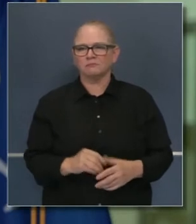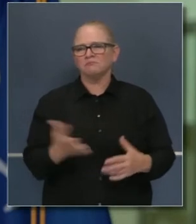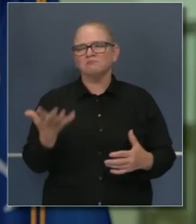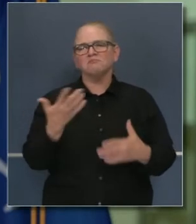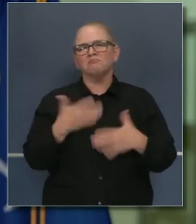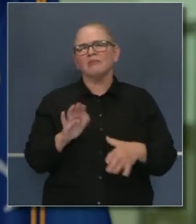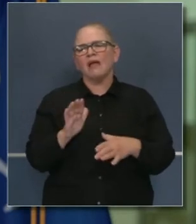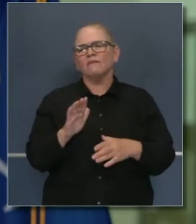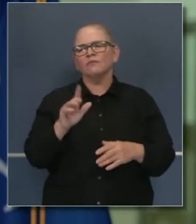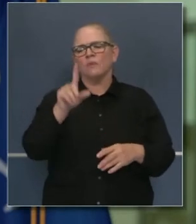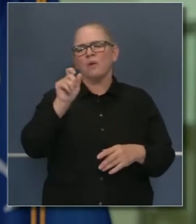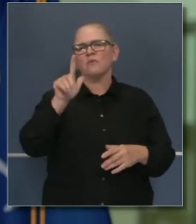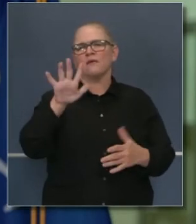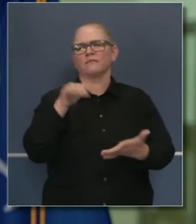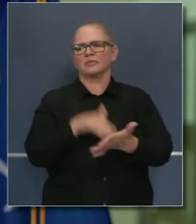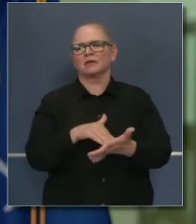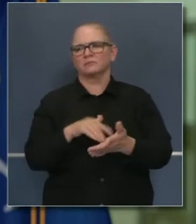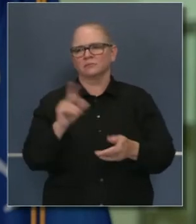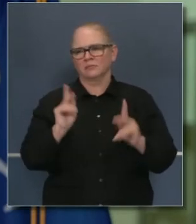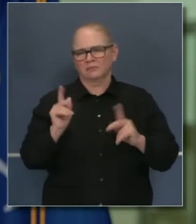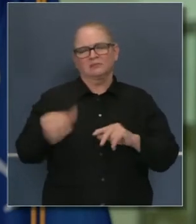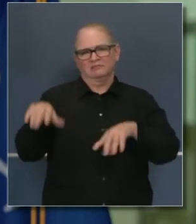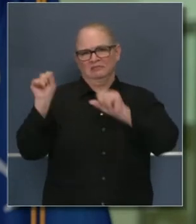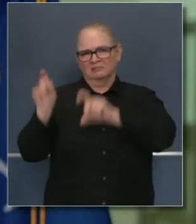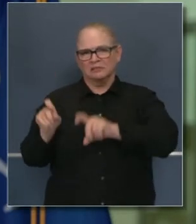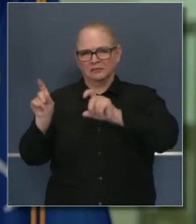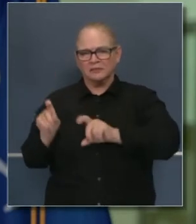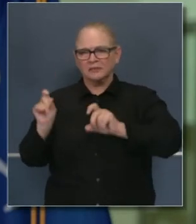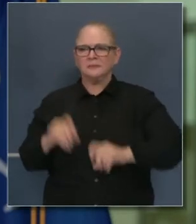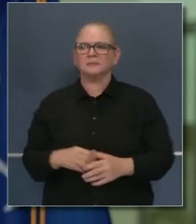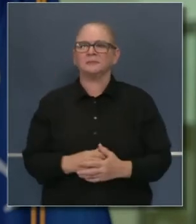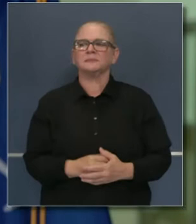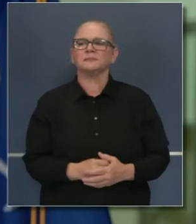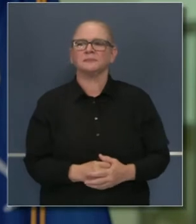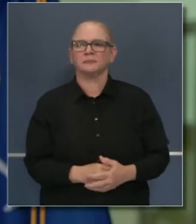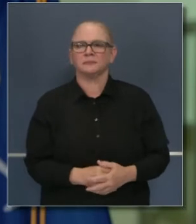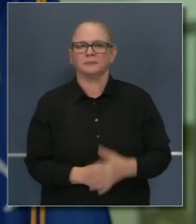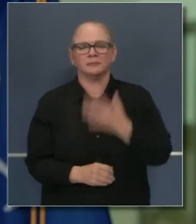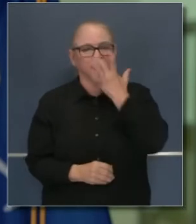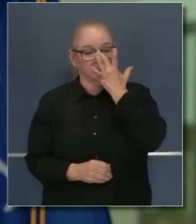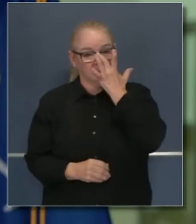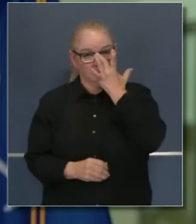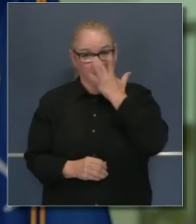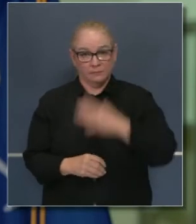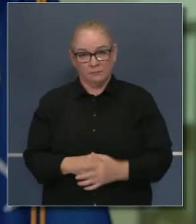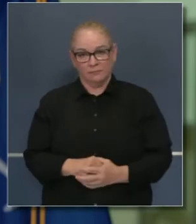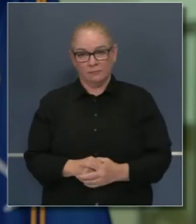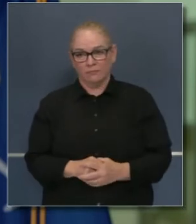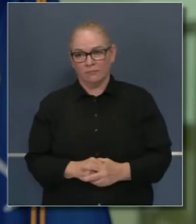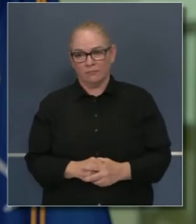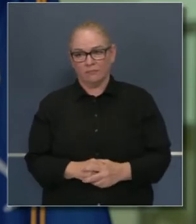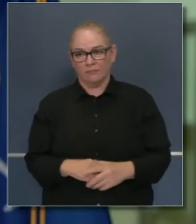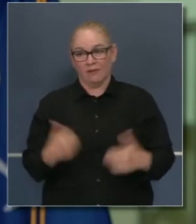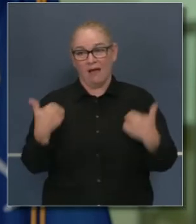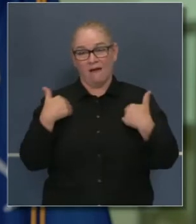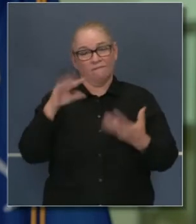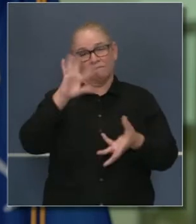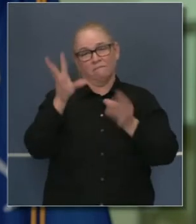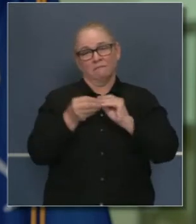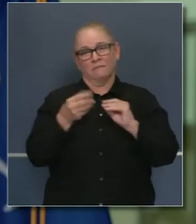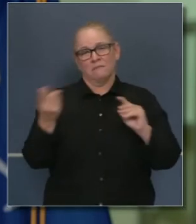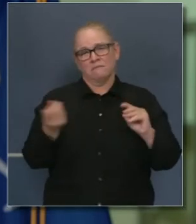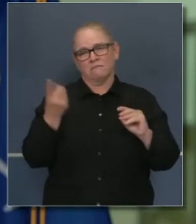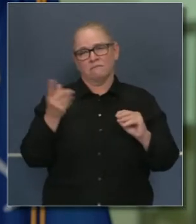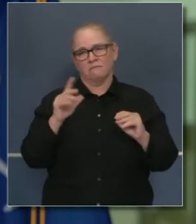típico. Y como promedio, es importante que sepan que esto es un hito, que hemos hecho pruebas sobre más de 8